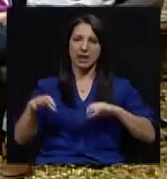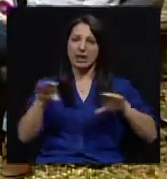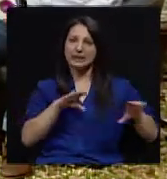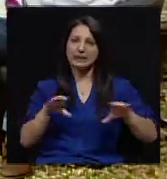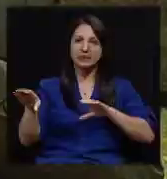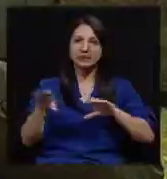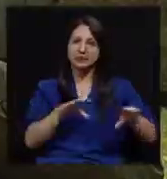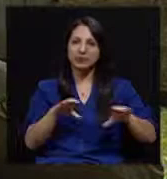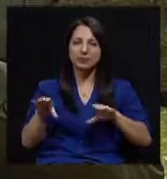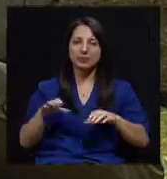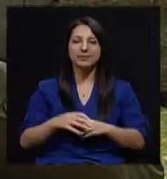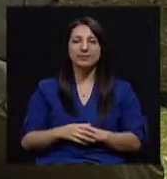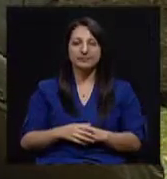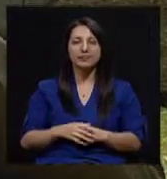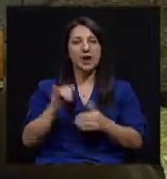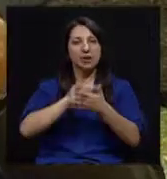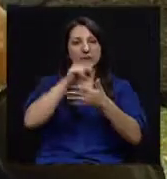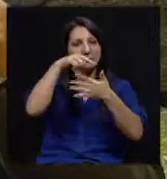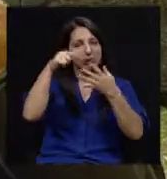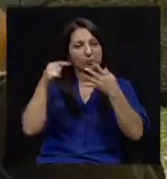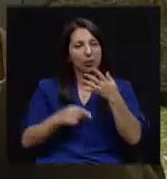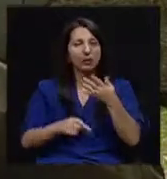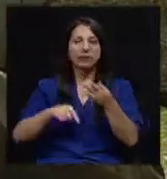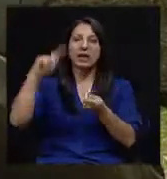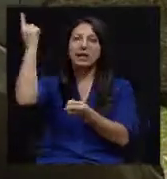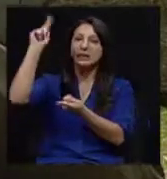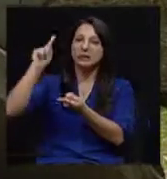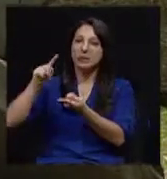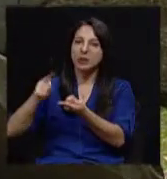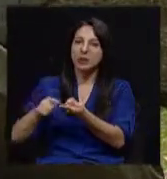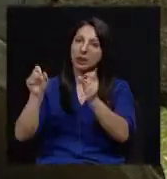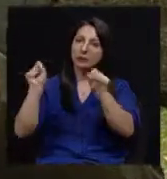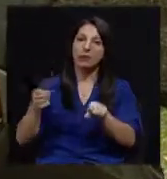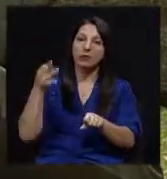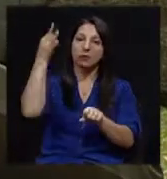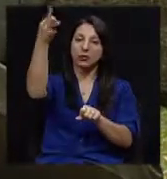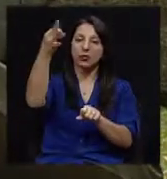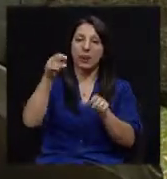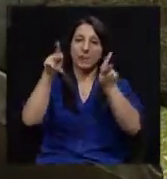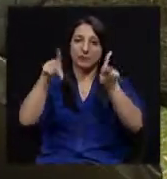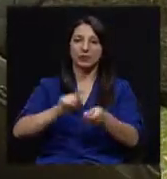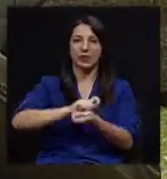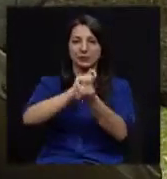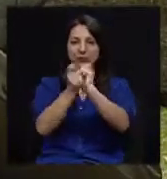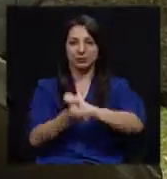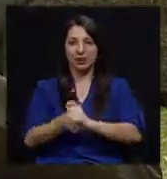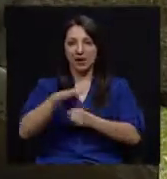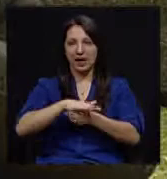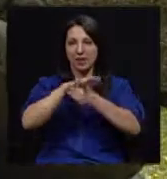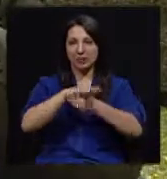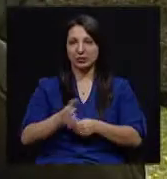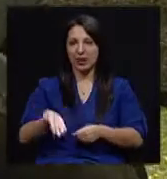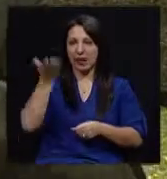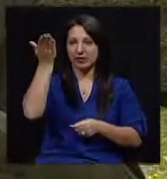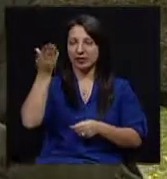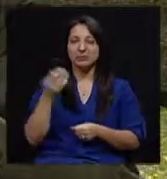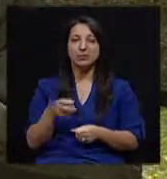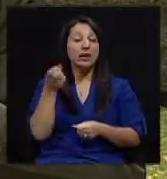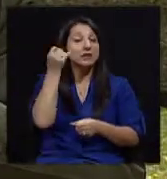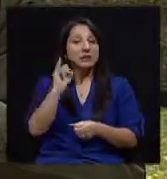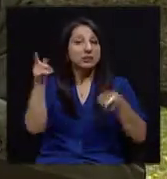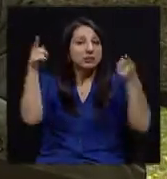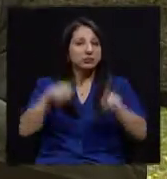activo. Activo, claro. Son factores que disminuyen las posibilidades futuras de que ese individuo desarrolle hipertensión. Y aún si la